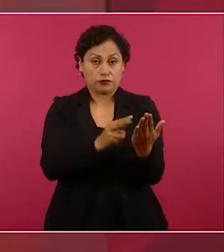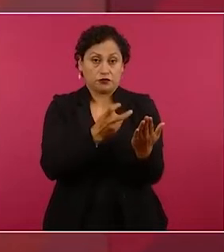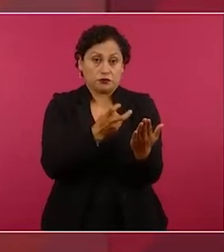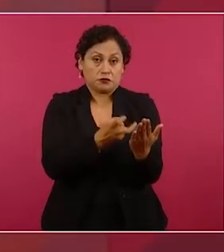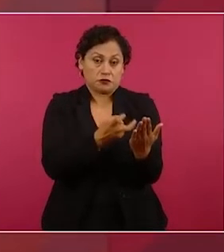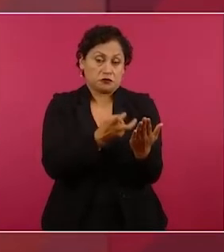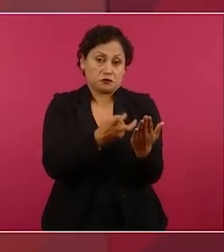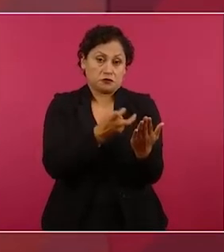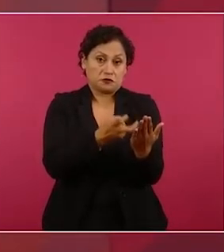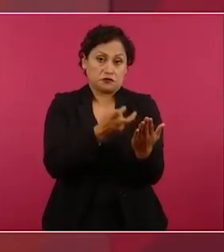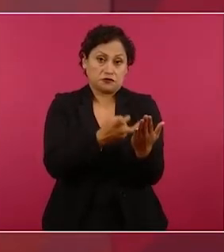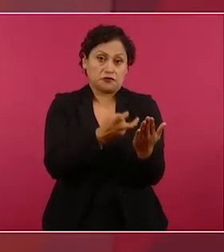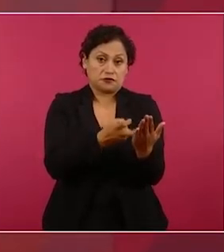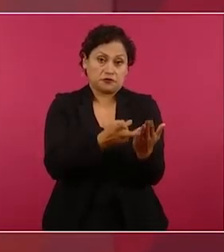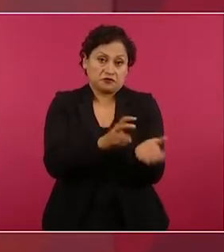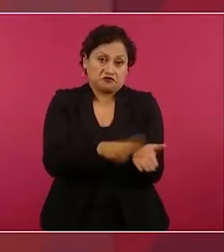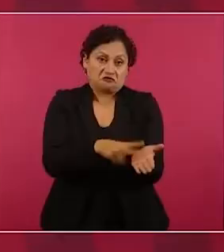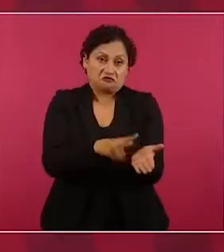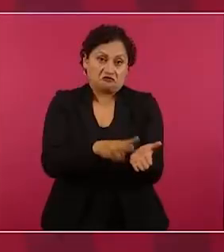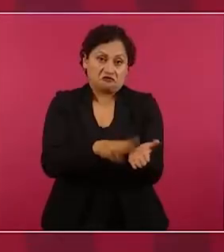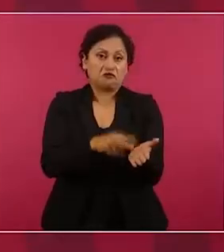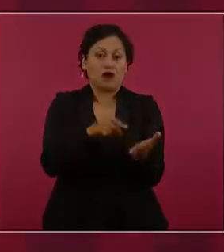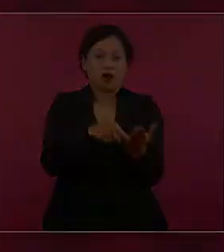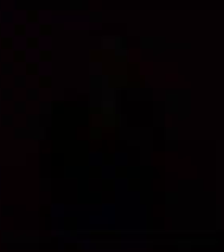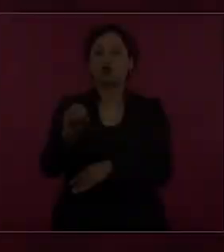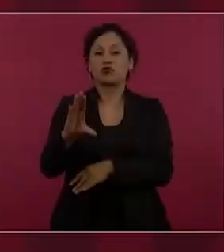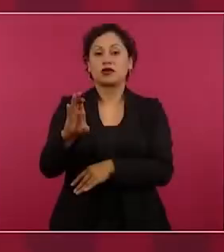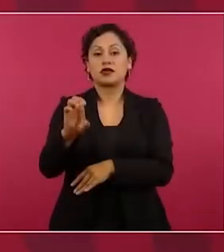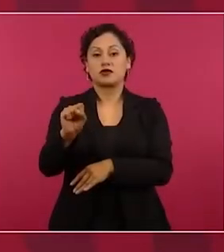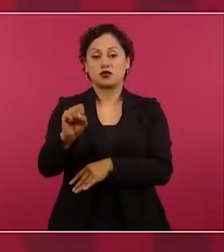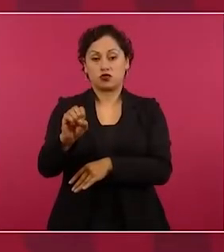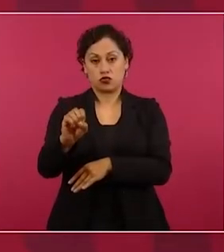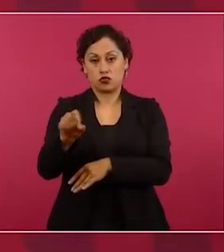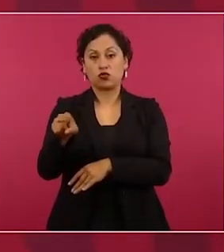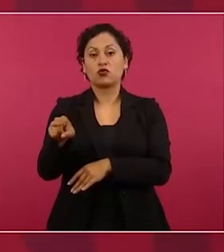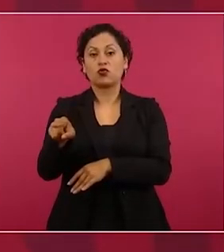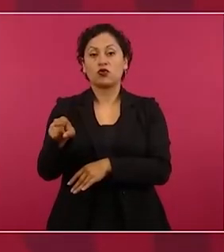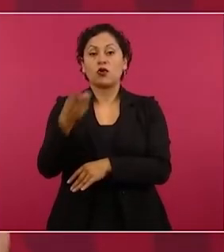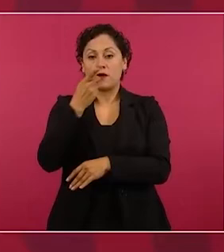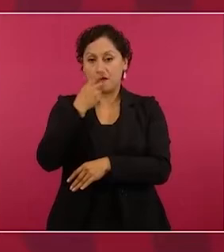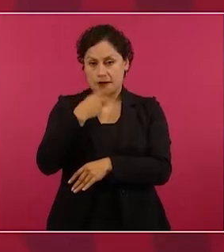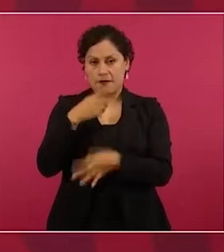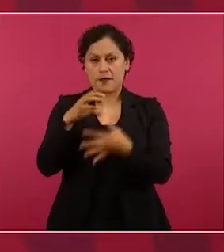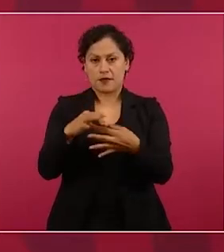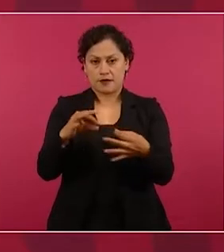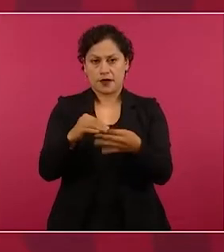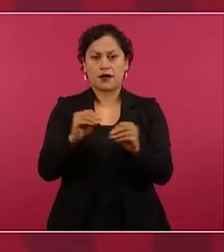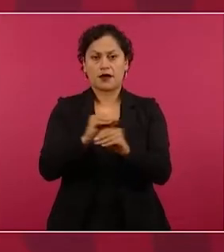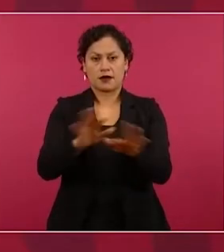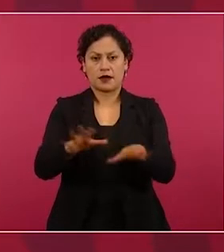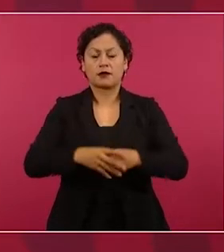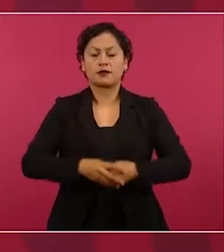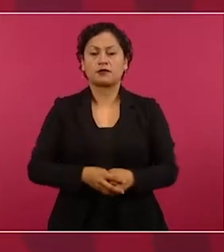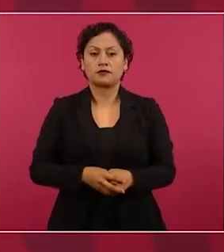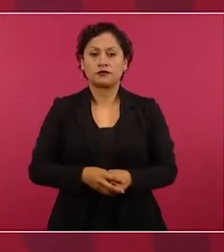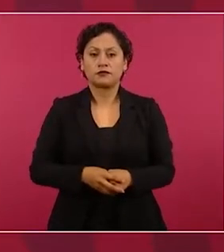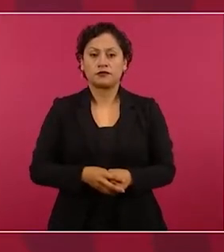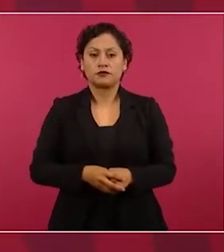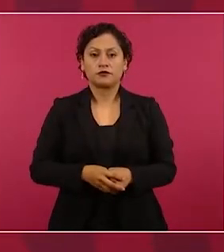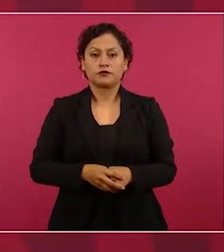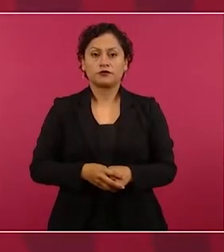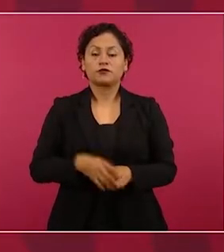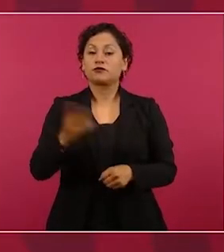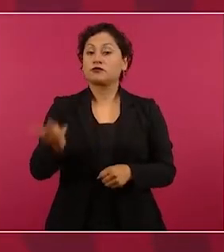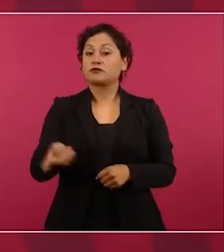como válido sin descartar otros. ¿Cuándo? Se había